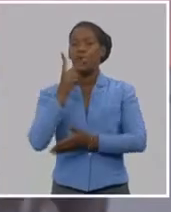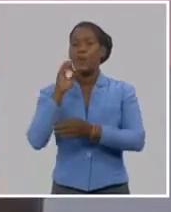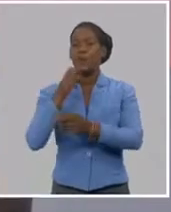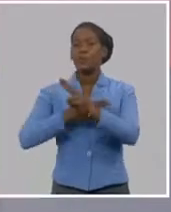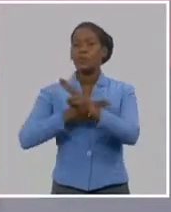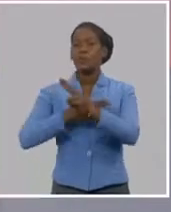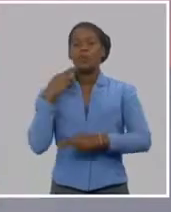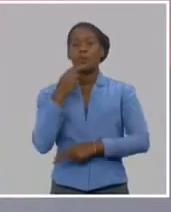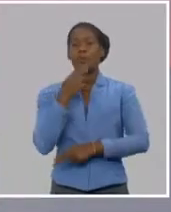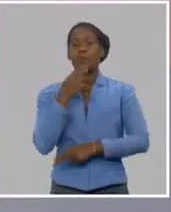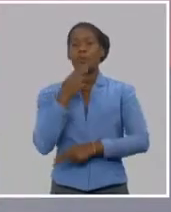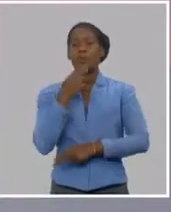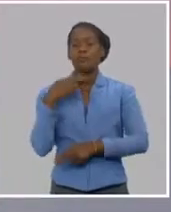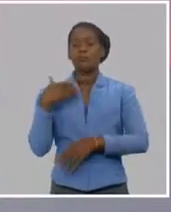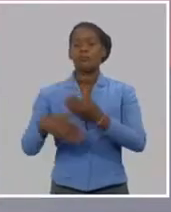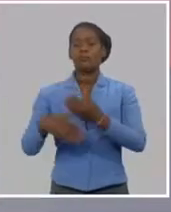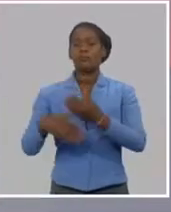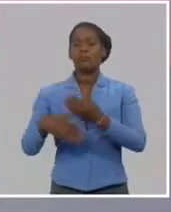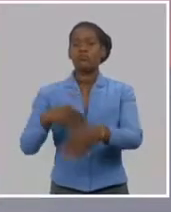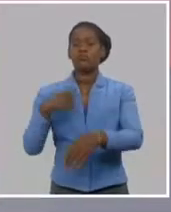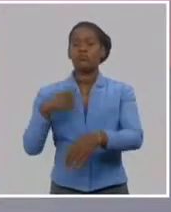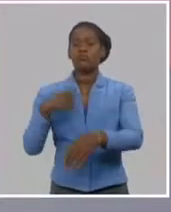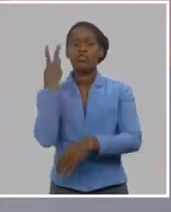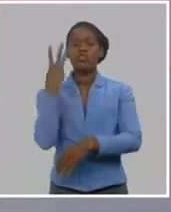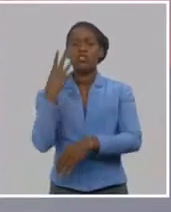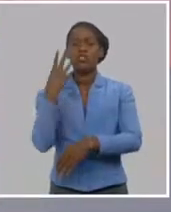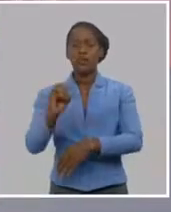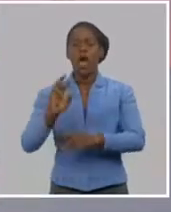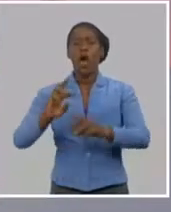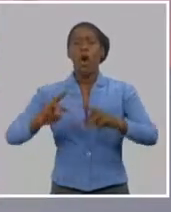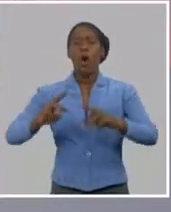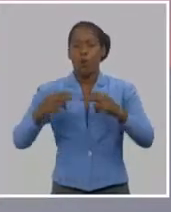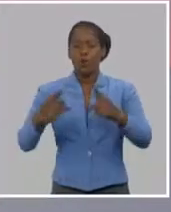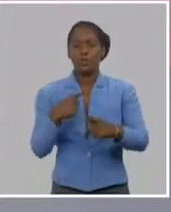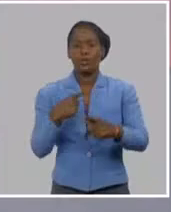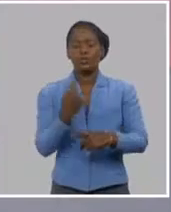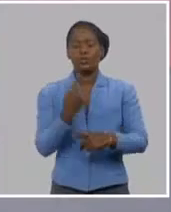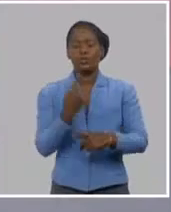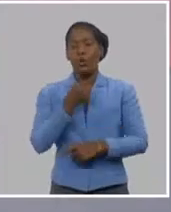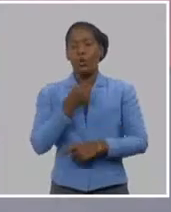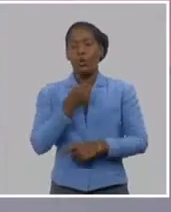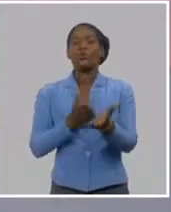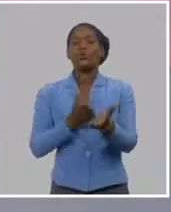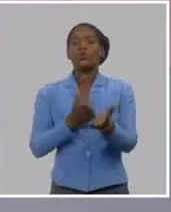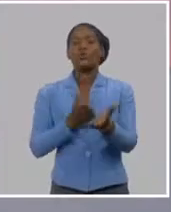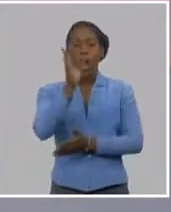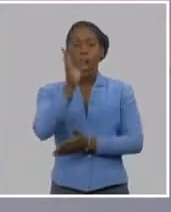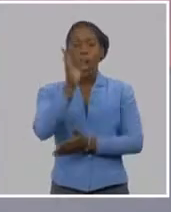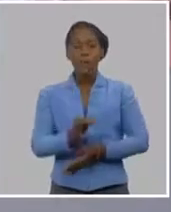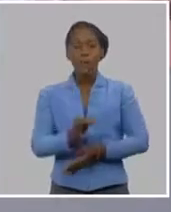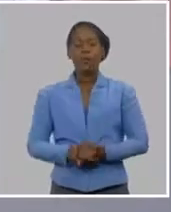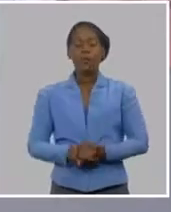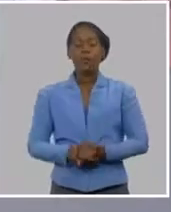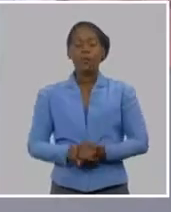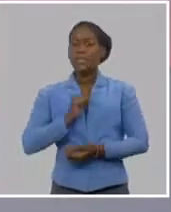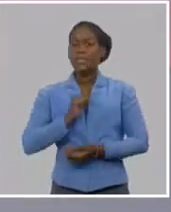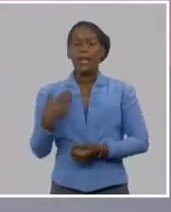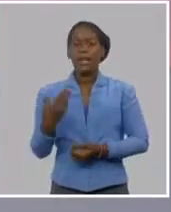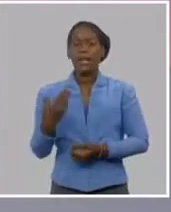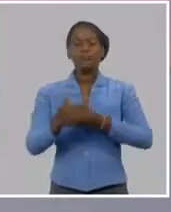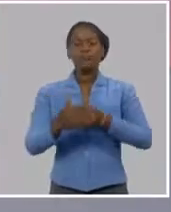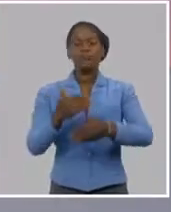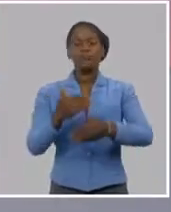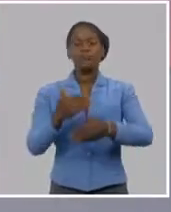diversificado enormemente y confiamos en que continúe siendo así. Y quizás agregar un cuarto